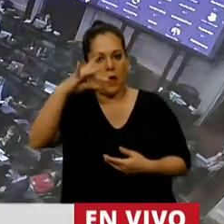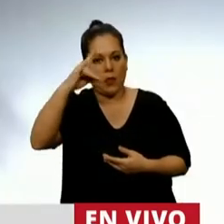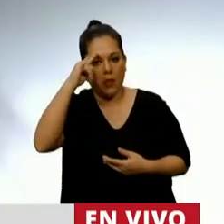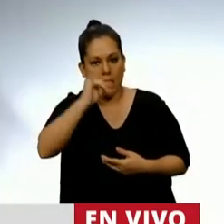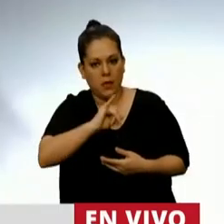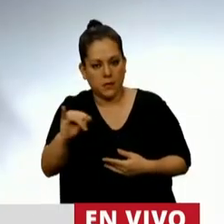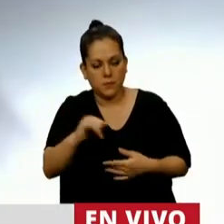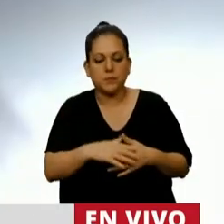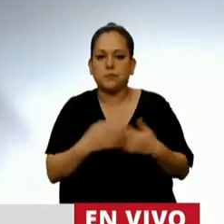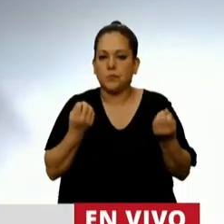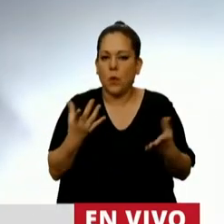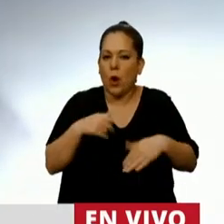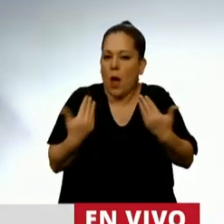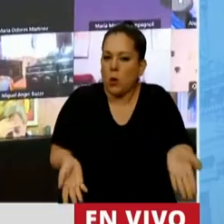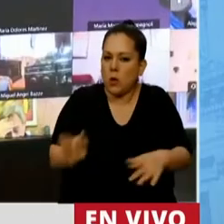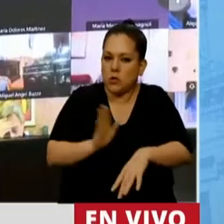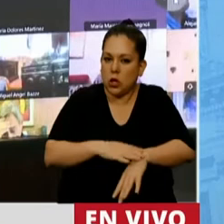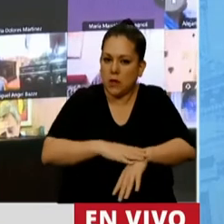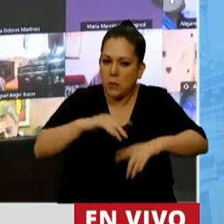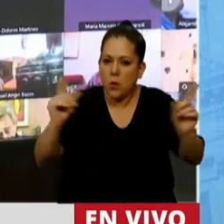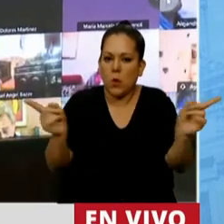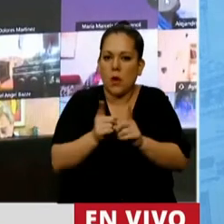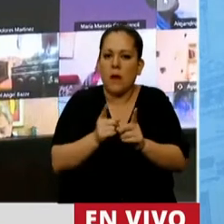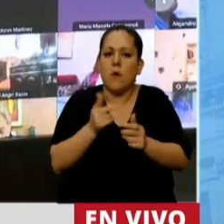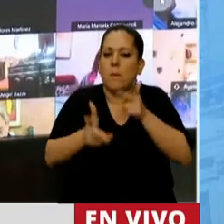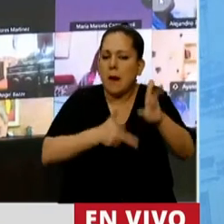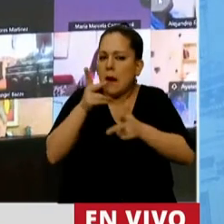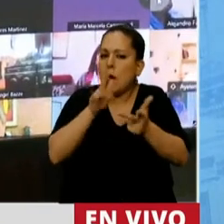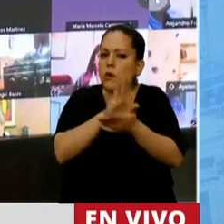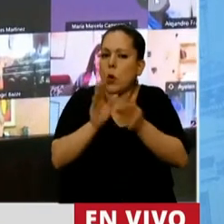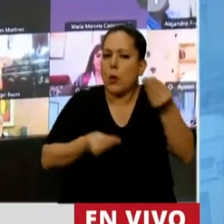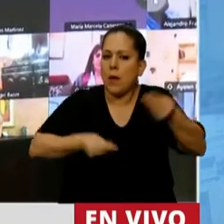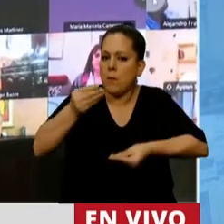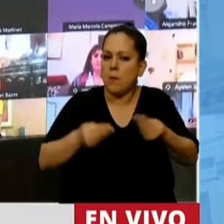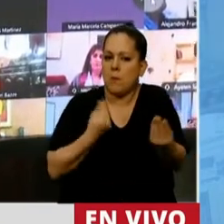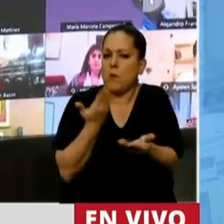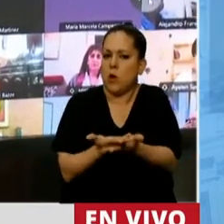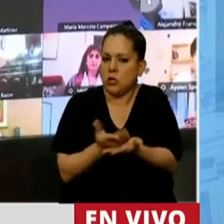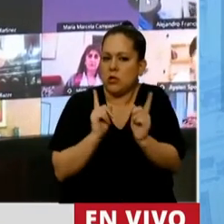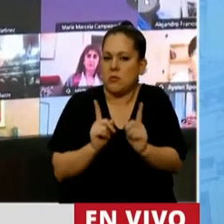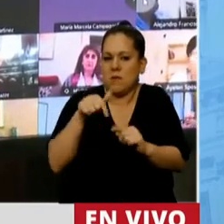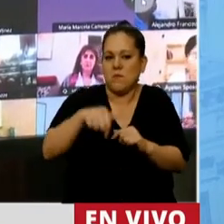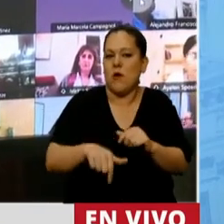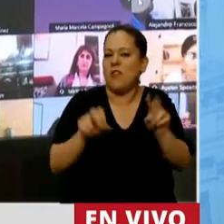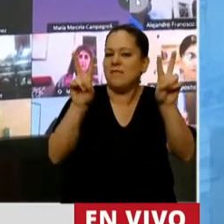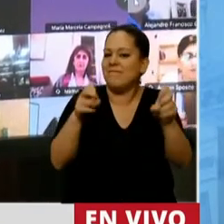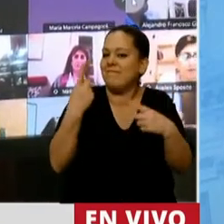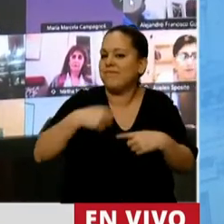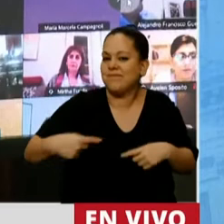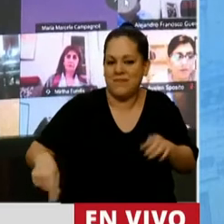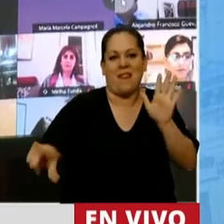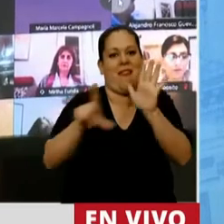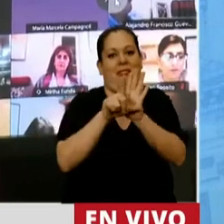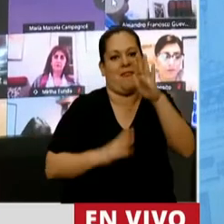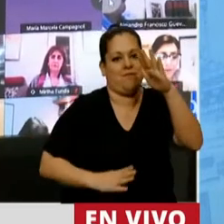brevemente para referirme al proyecto que hoy nos convoca, que es la Ley de Leyes. Un